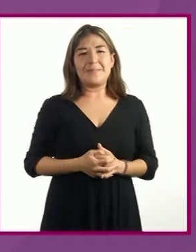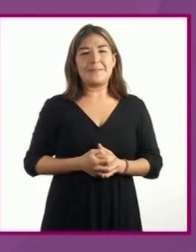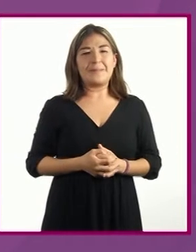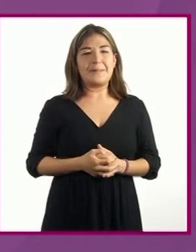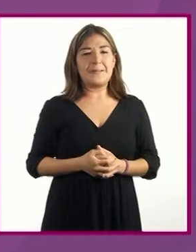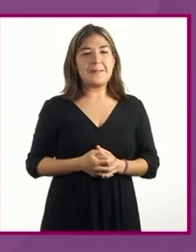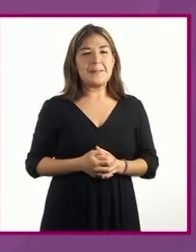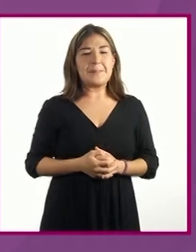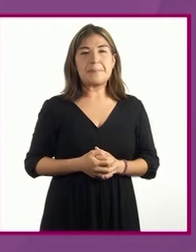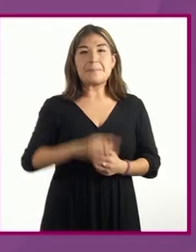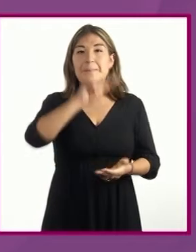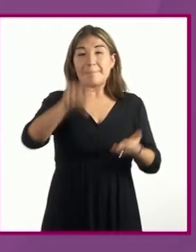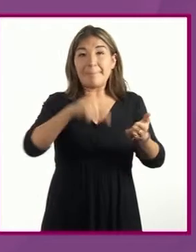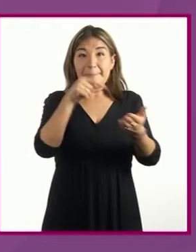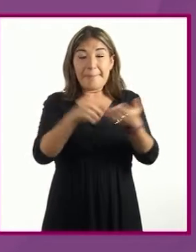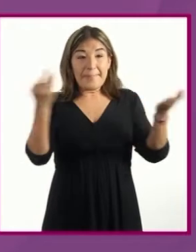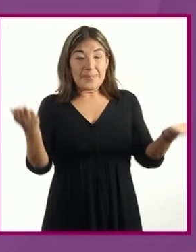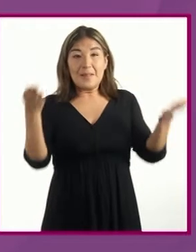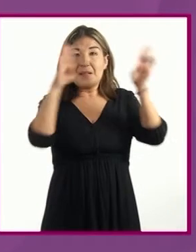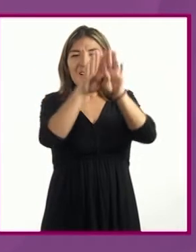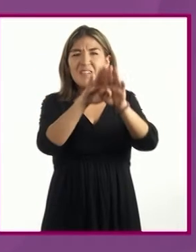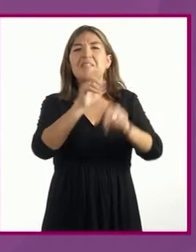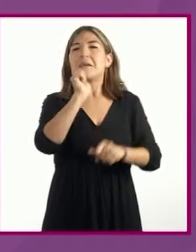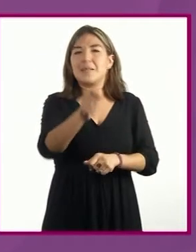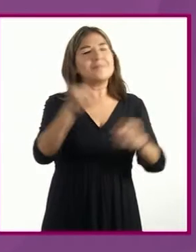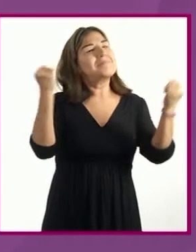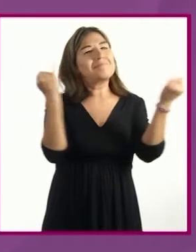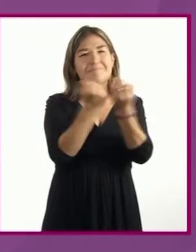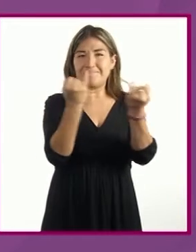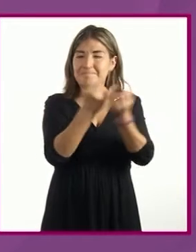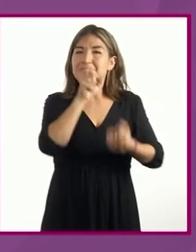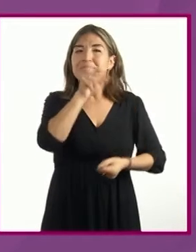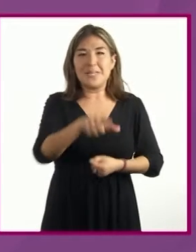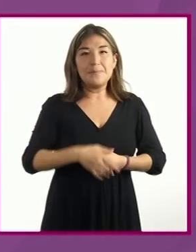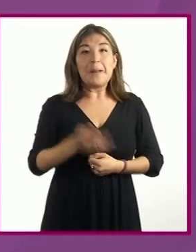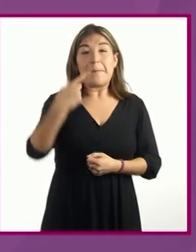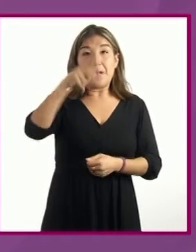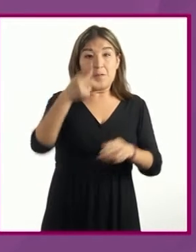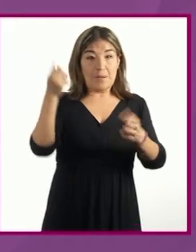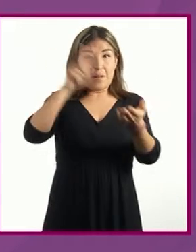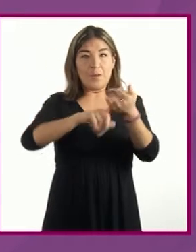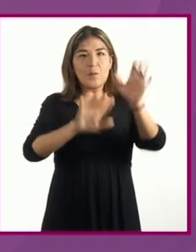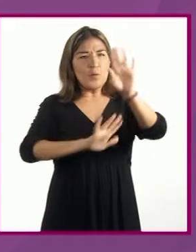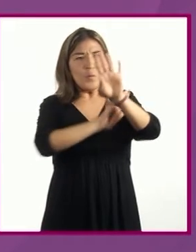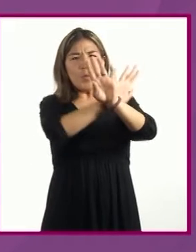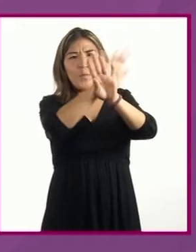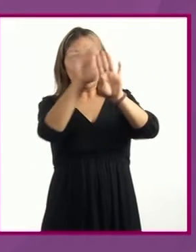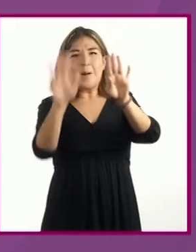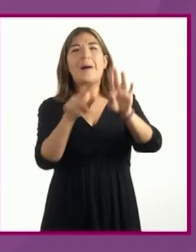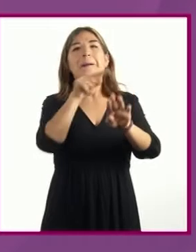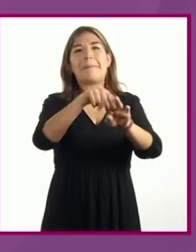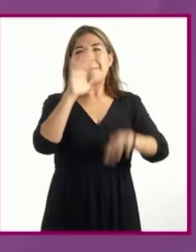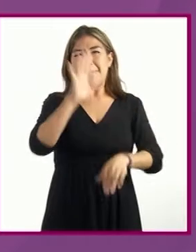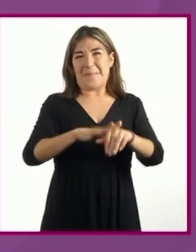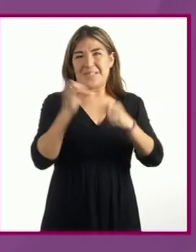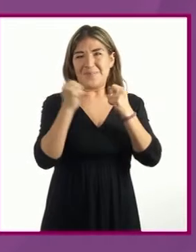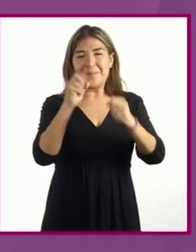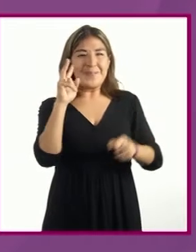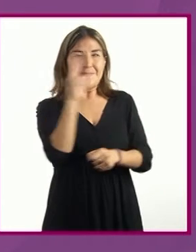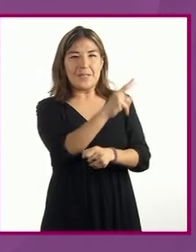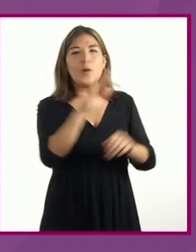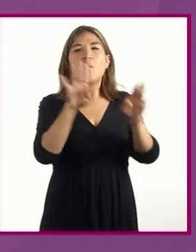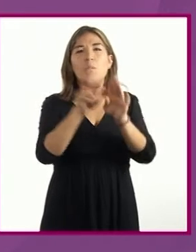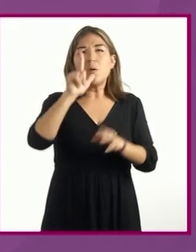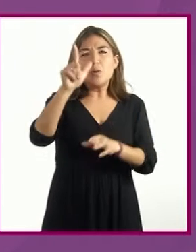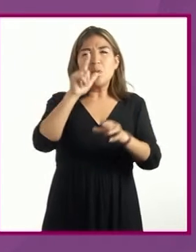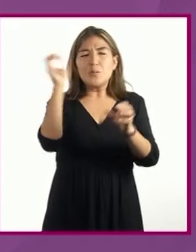En los espacios cerrados, sucede lo mismo, solo que las sombras son más pronunciadas, y hay detalles de